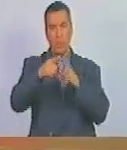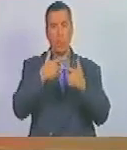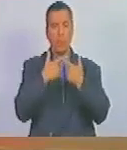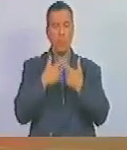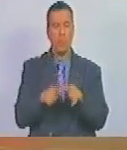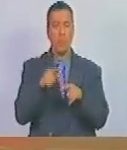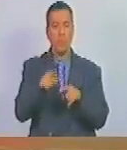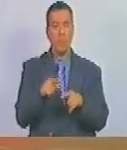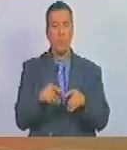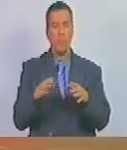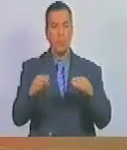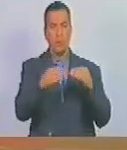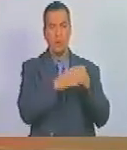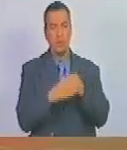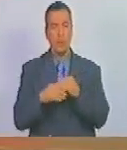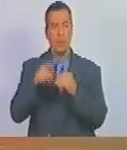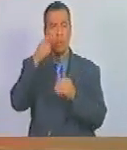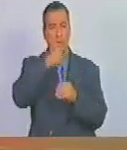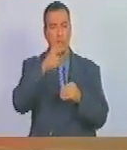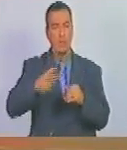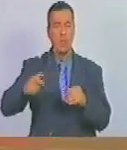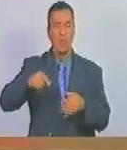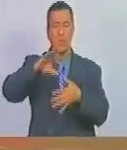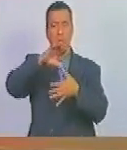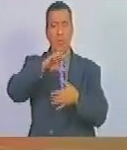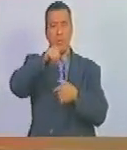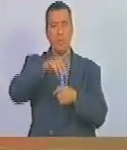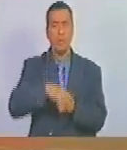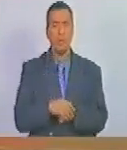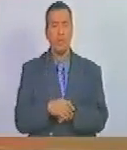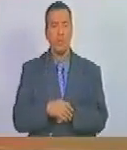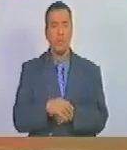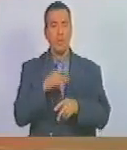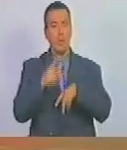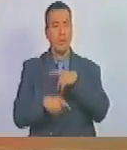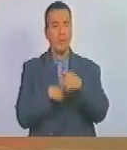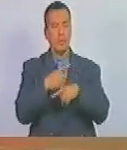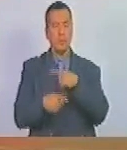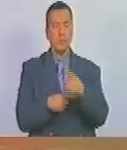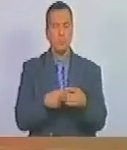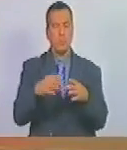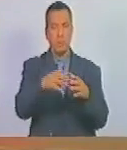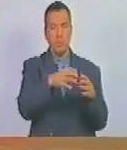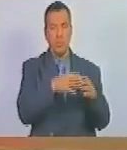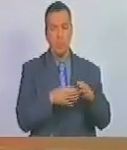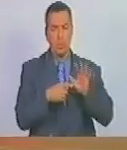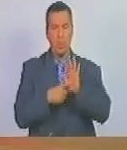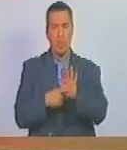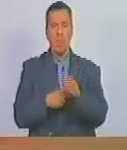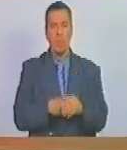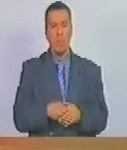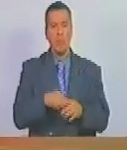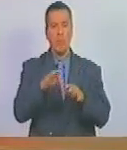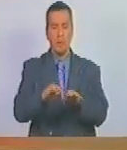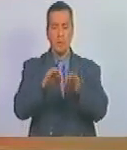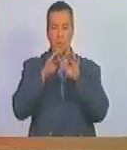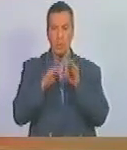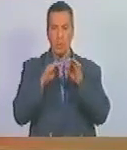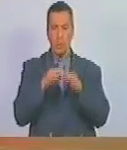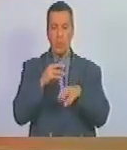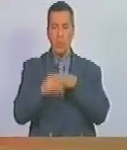libertad y convivencia de los pueblos latinoamericanos para el desarrollo de la región frente a los intereses